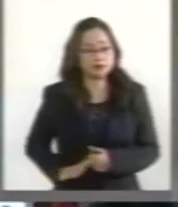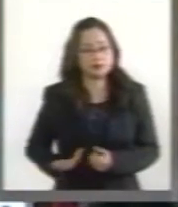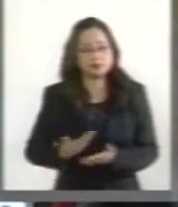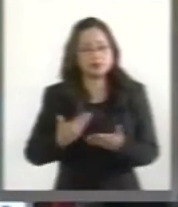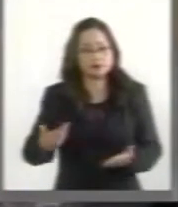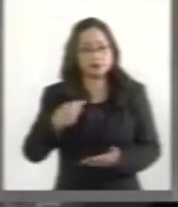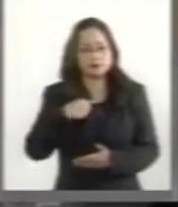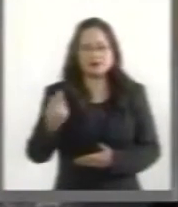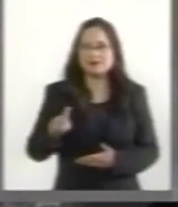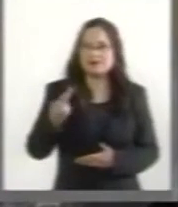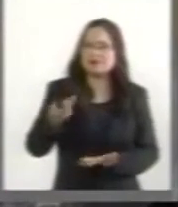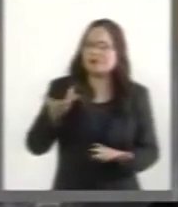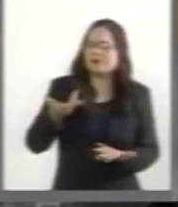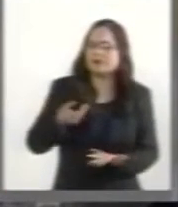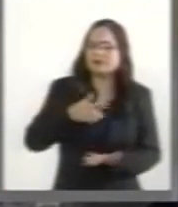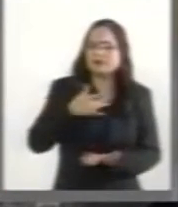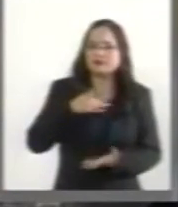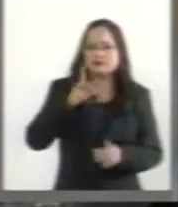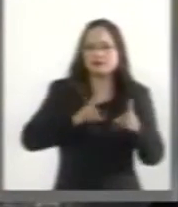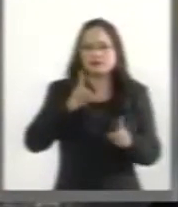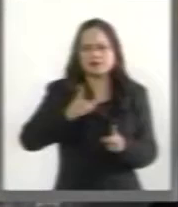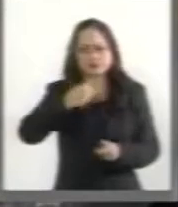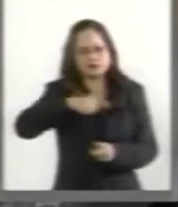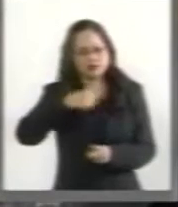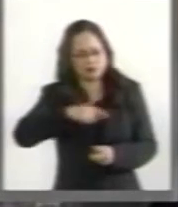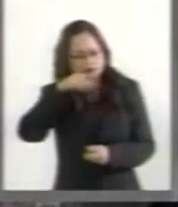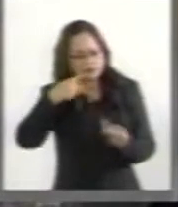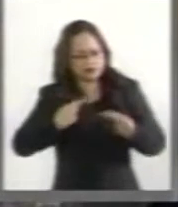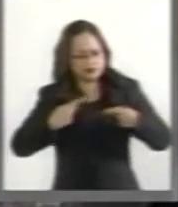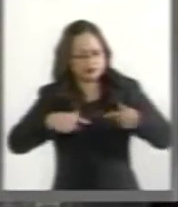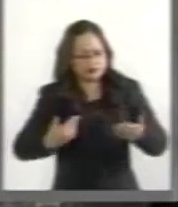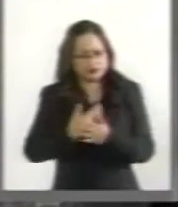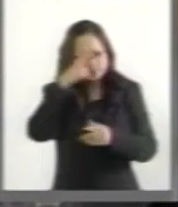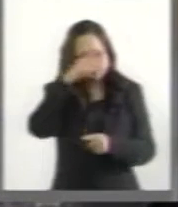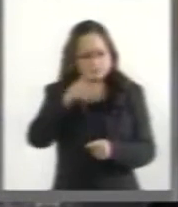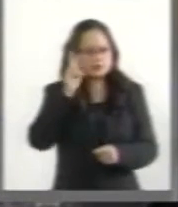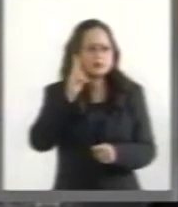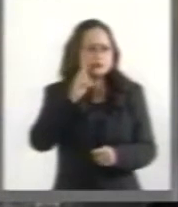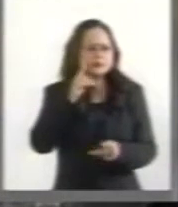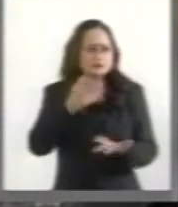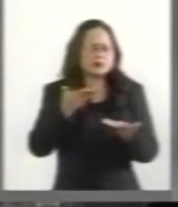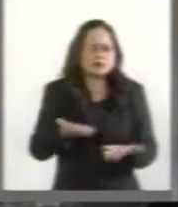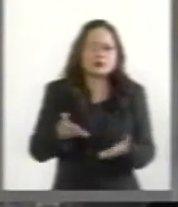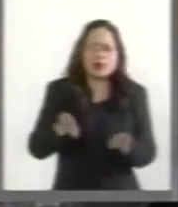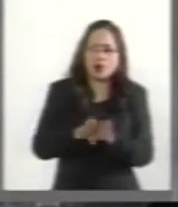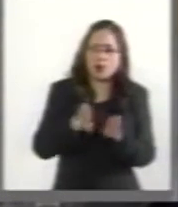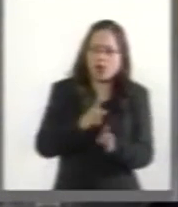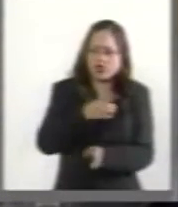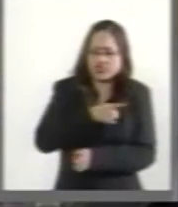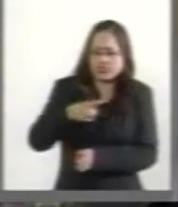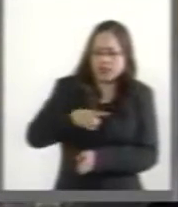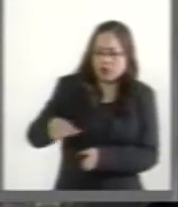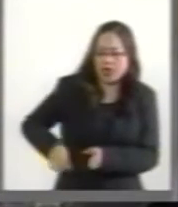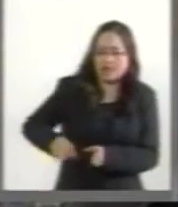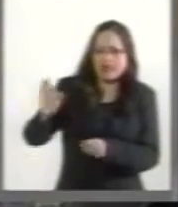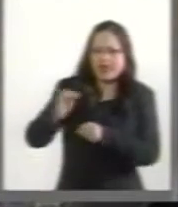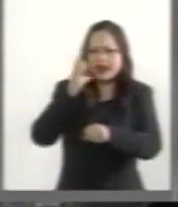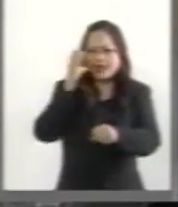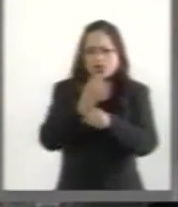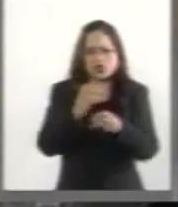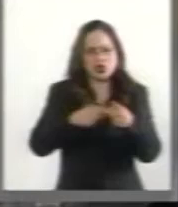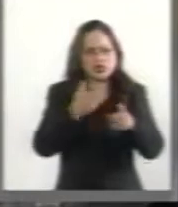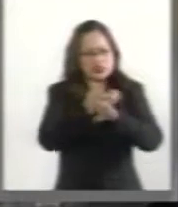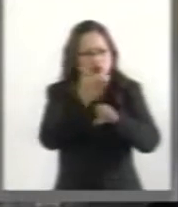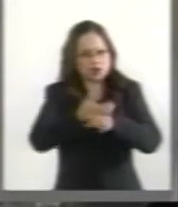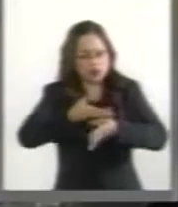¿Qué haremos los mexicanos para transparentar debidamente el monto total del endeudamiento público de la Federación y de las